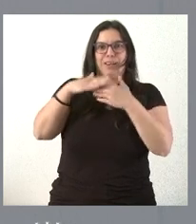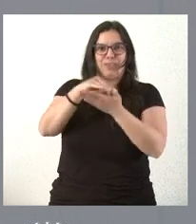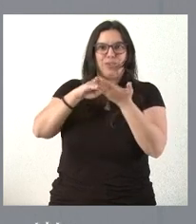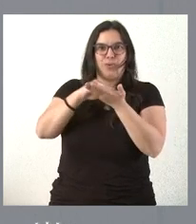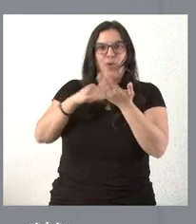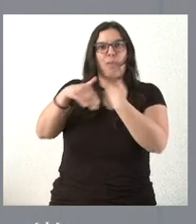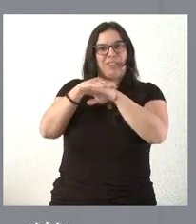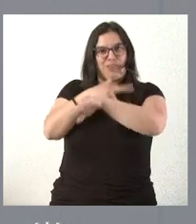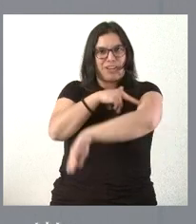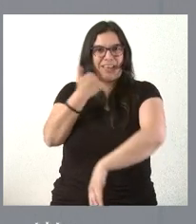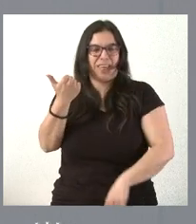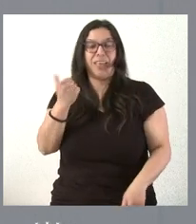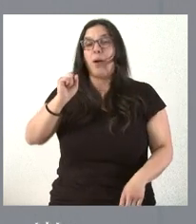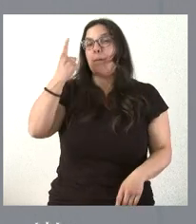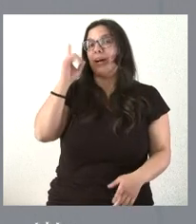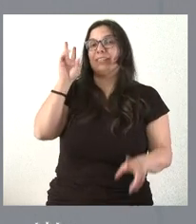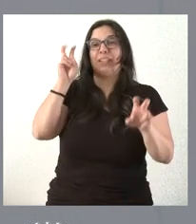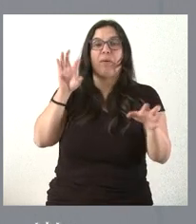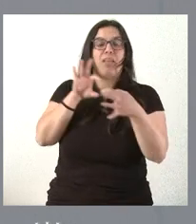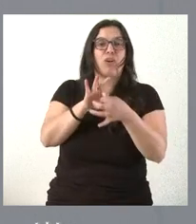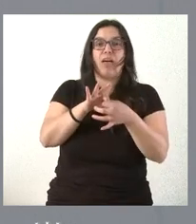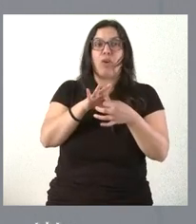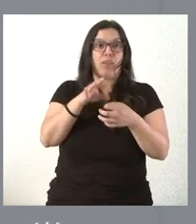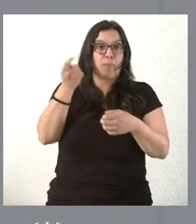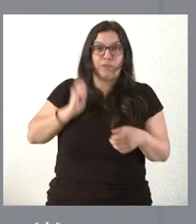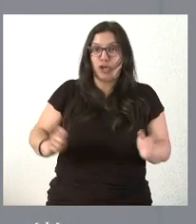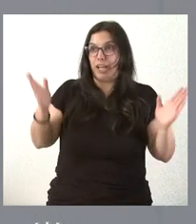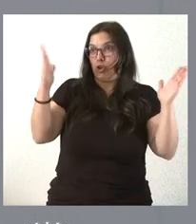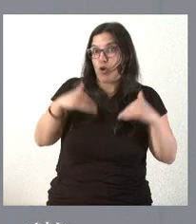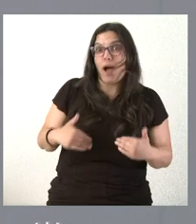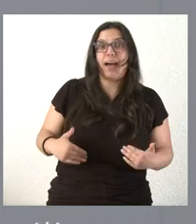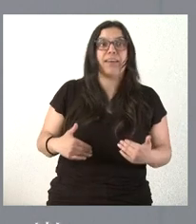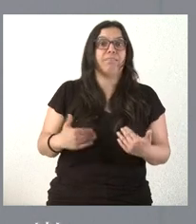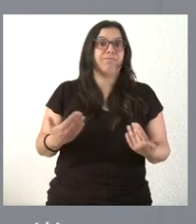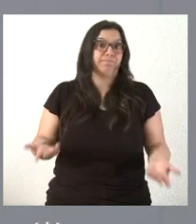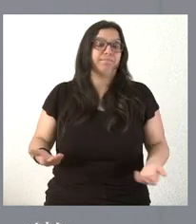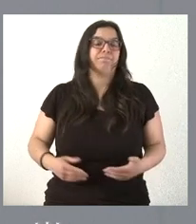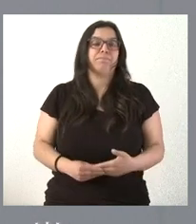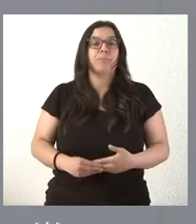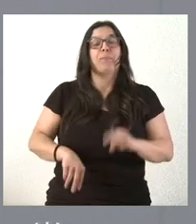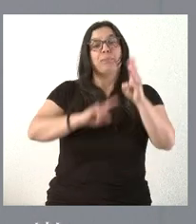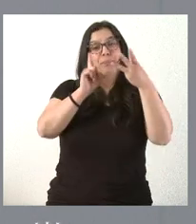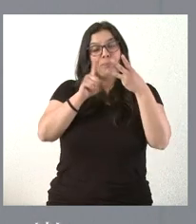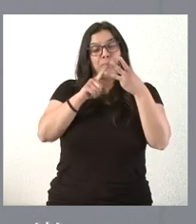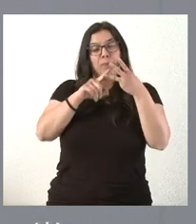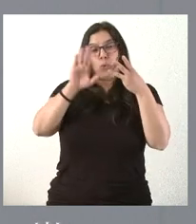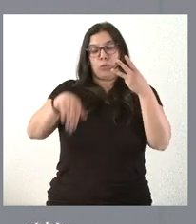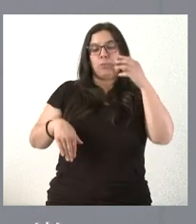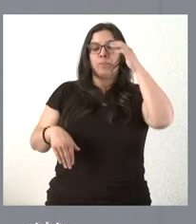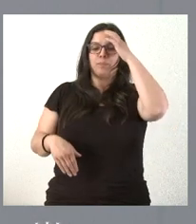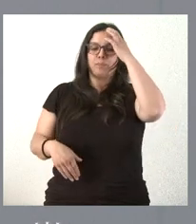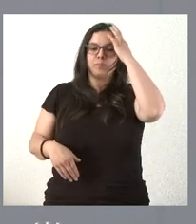es el Ministerio de Sanidad, sobre todo en lo que tiene que ver con la escasez de profesionales sanitarios. Y el último de los aspectos. Nosotros